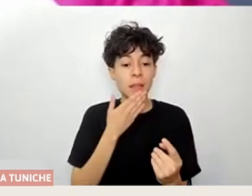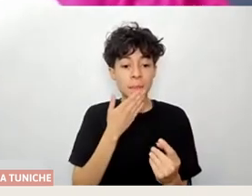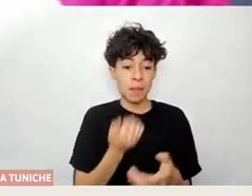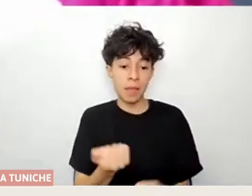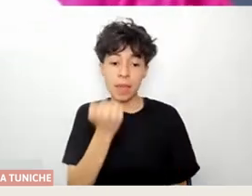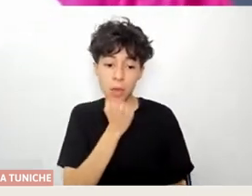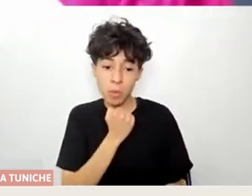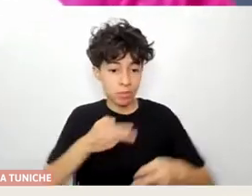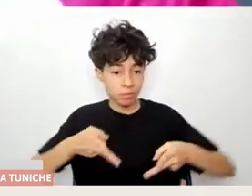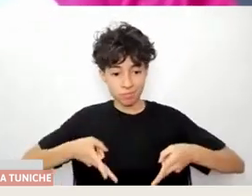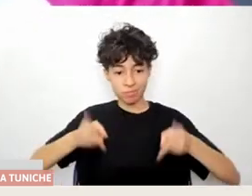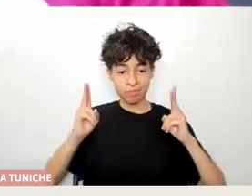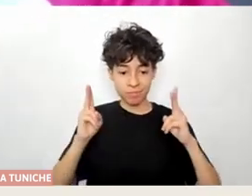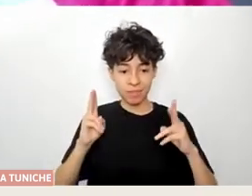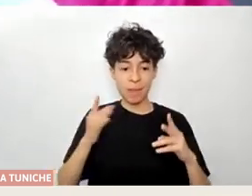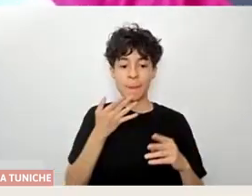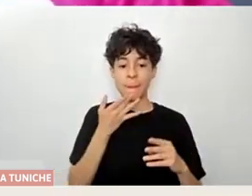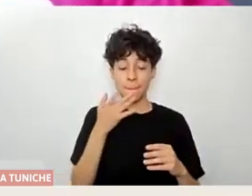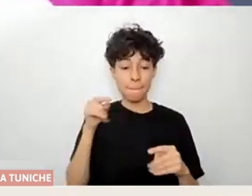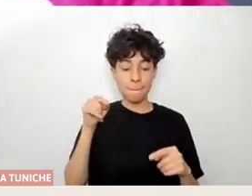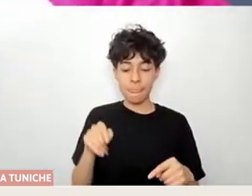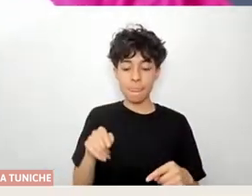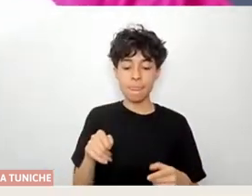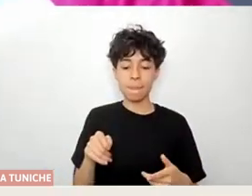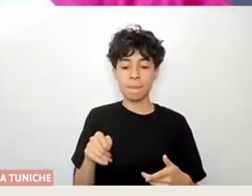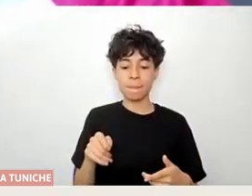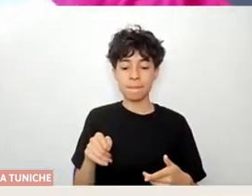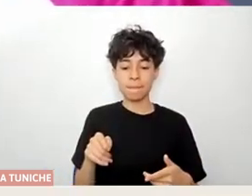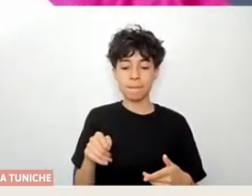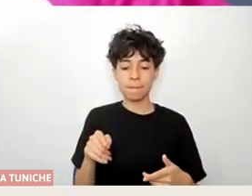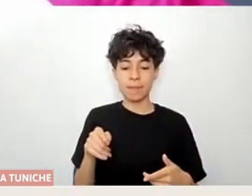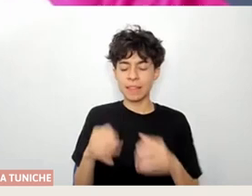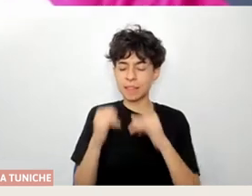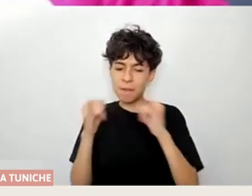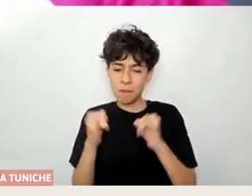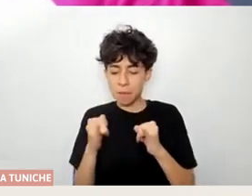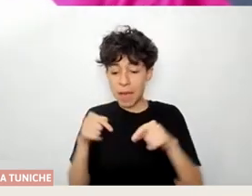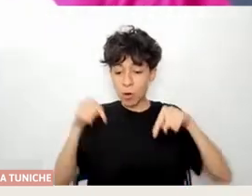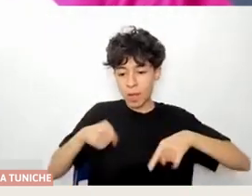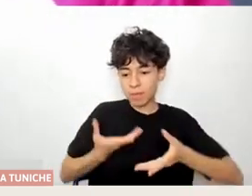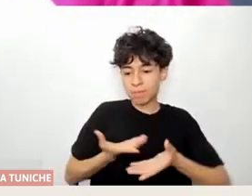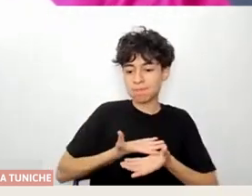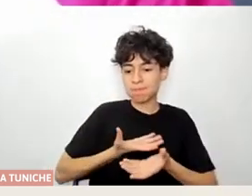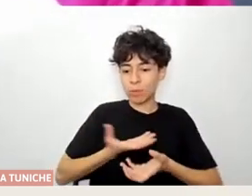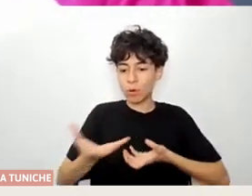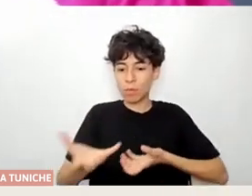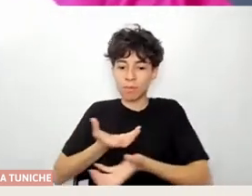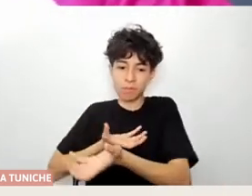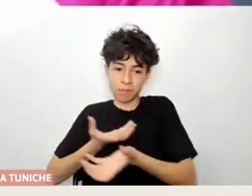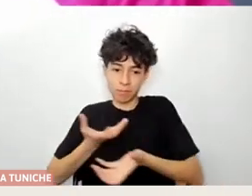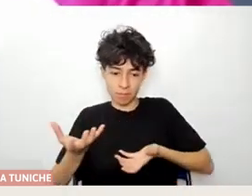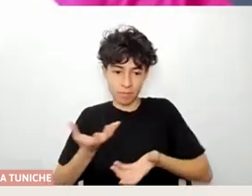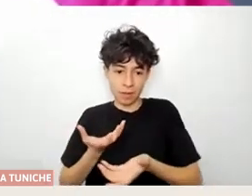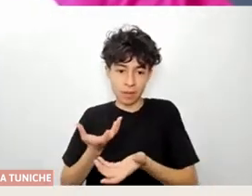pues, reconocen, es la forma en que hemos podido, en que hoy nos comparten. La expansión nace